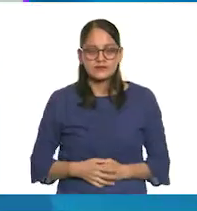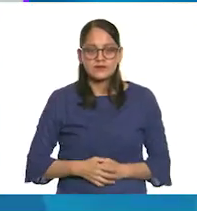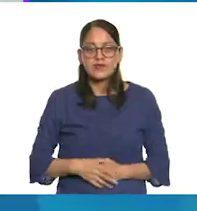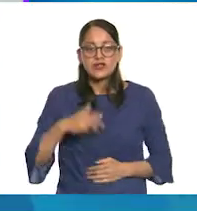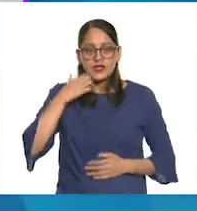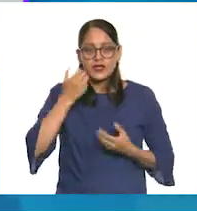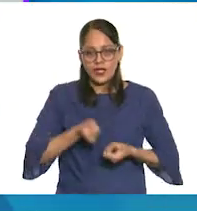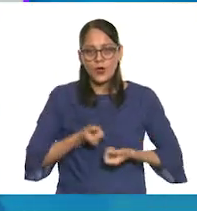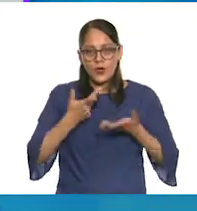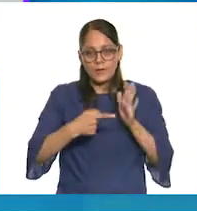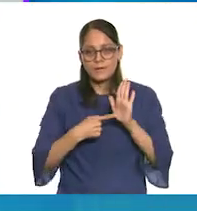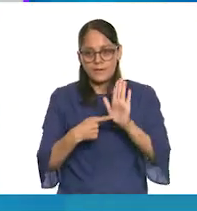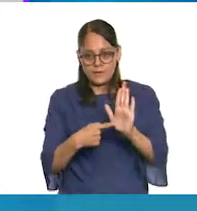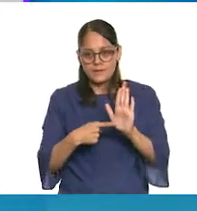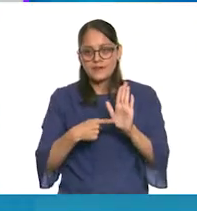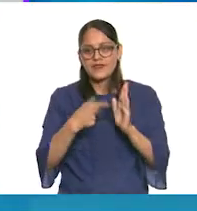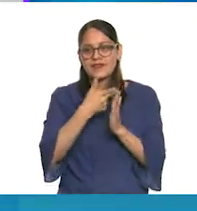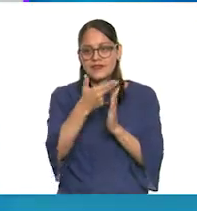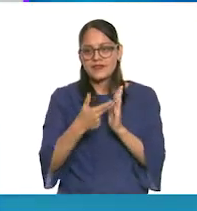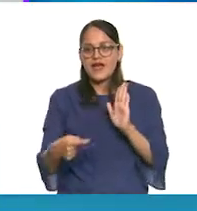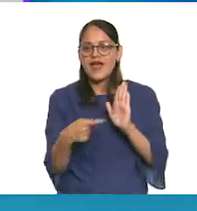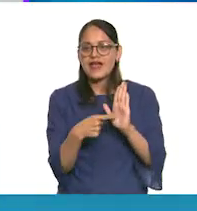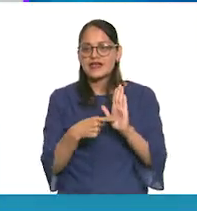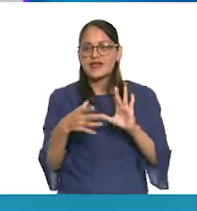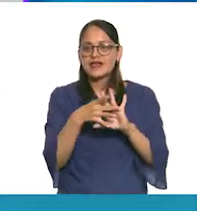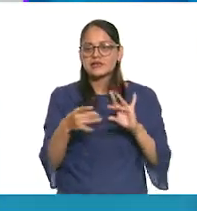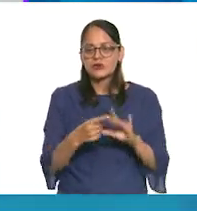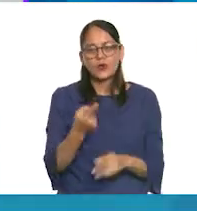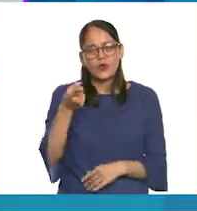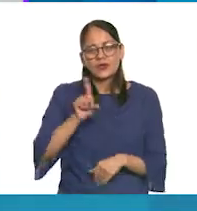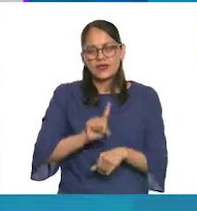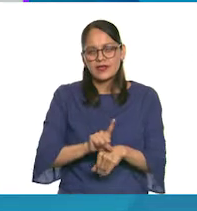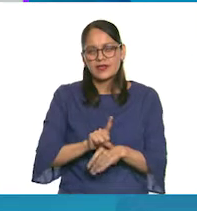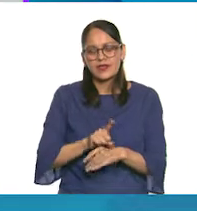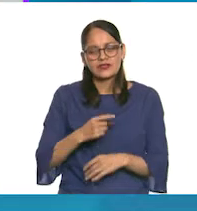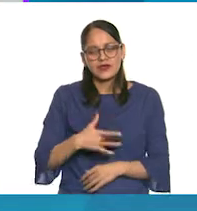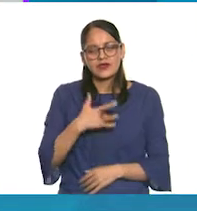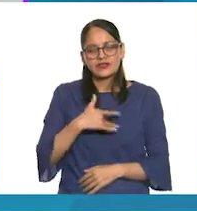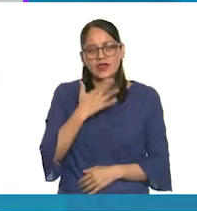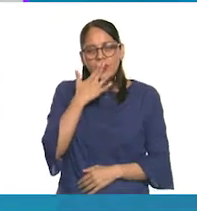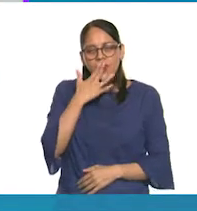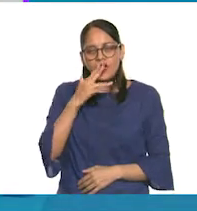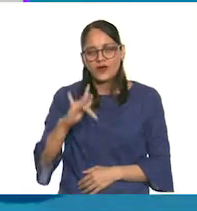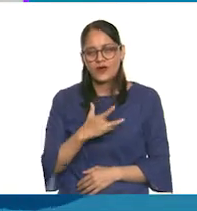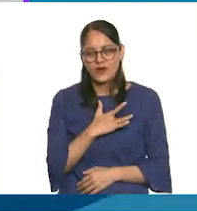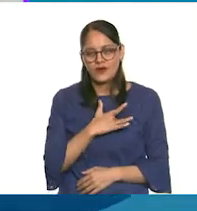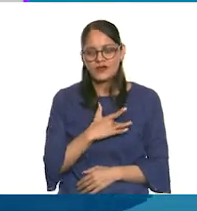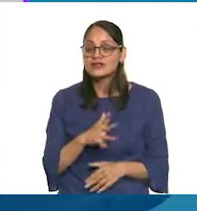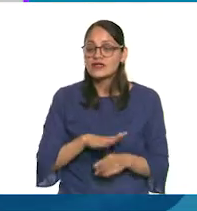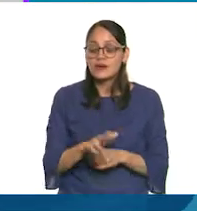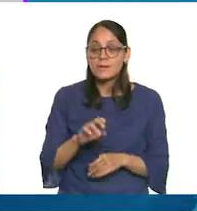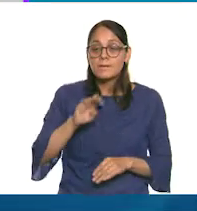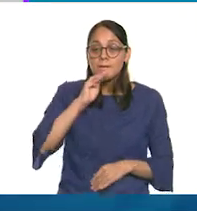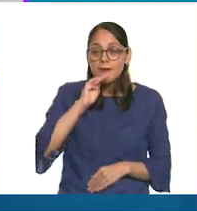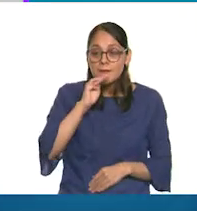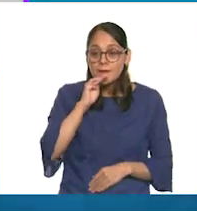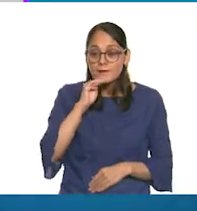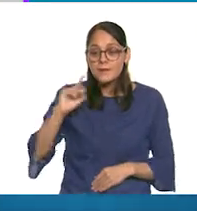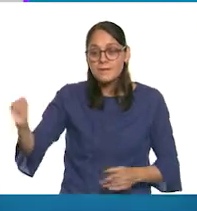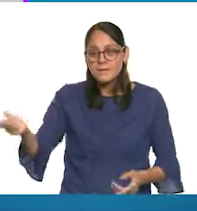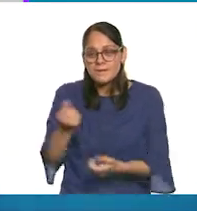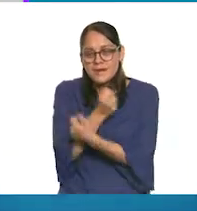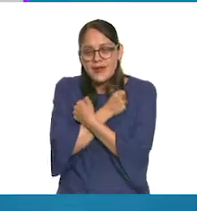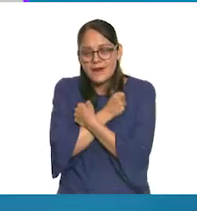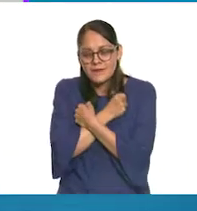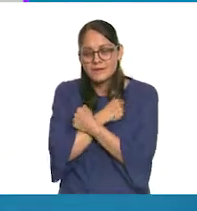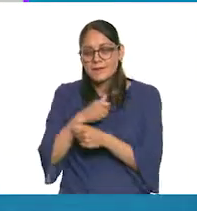Quiero compartirles este dibujo en donde expreso uno de los momentos que más atesoran mi corazón. Que es cuando mi mamá me abraza,